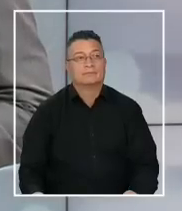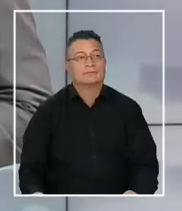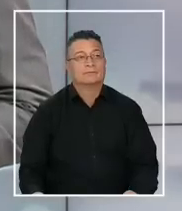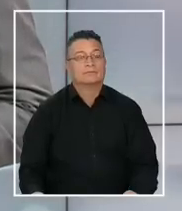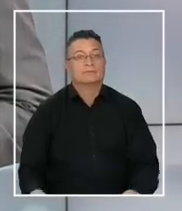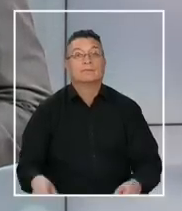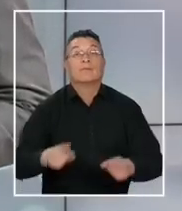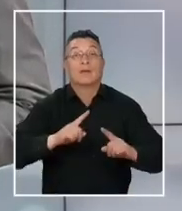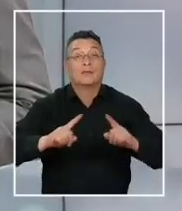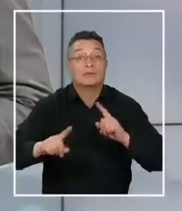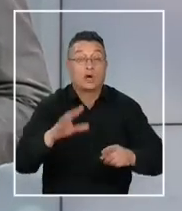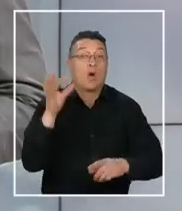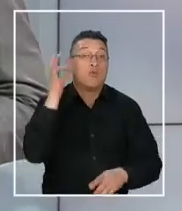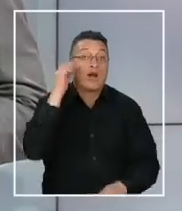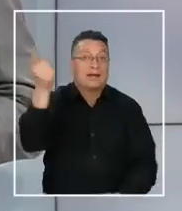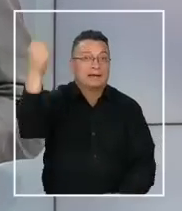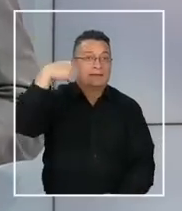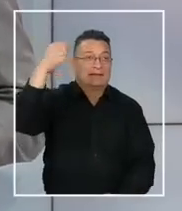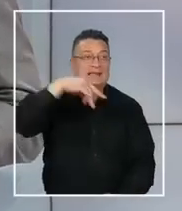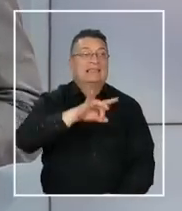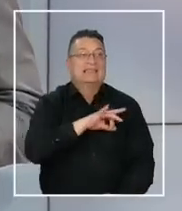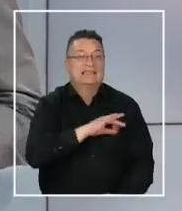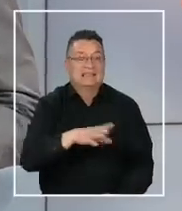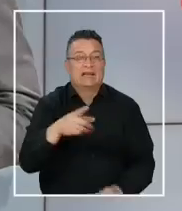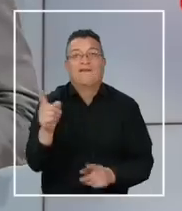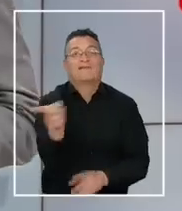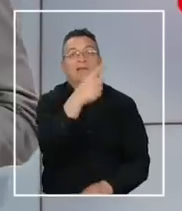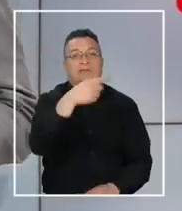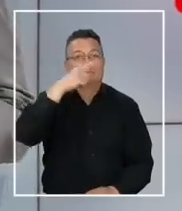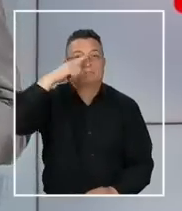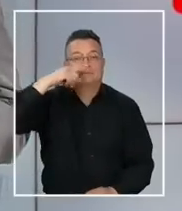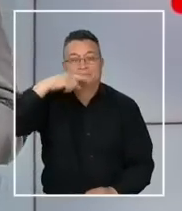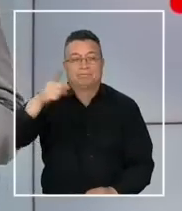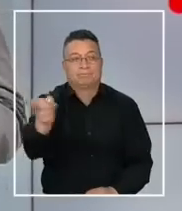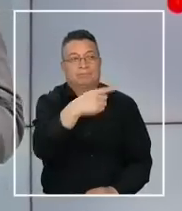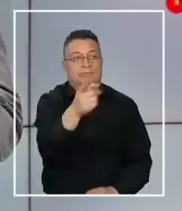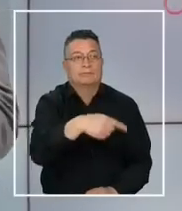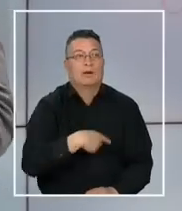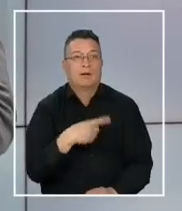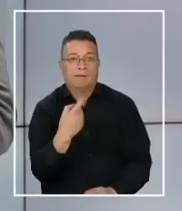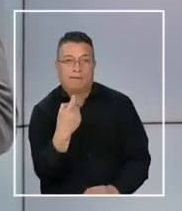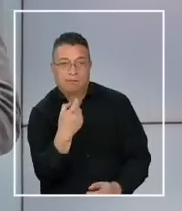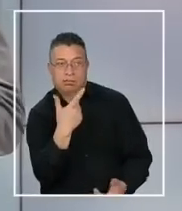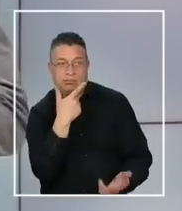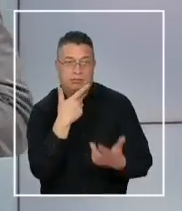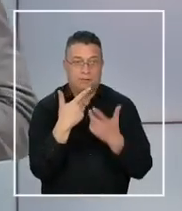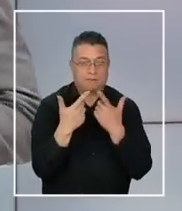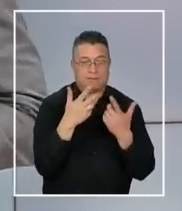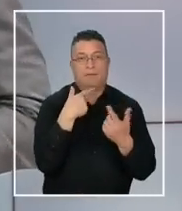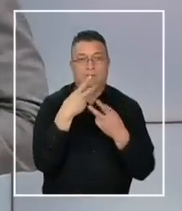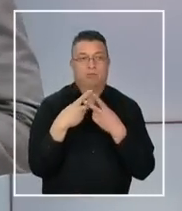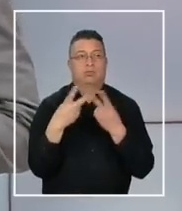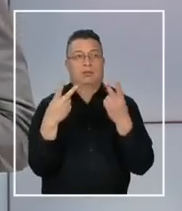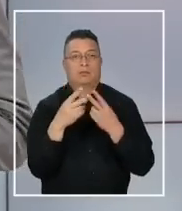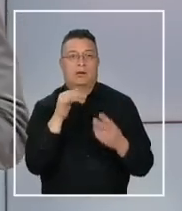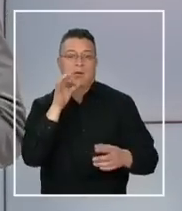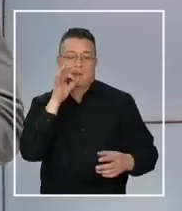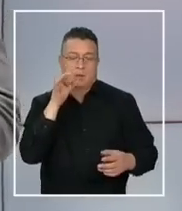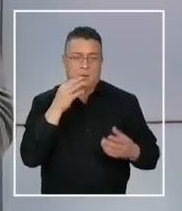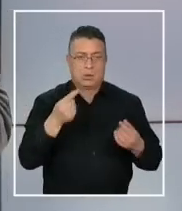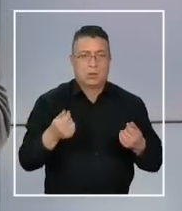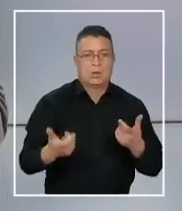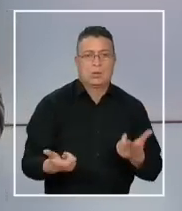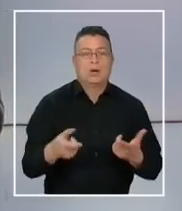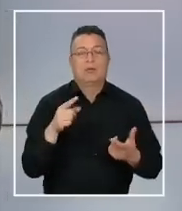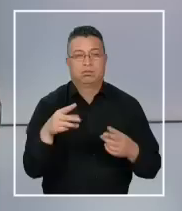Coordinaba la llegada de mujeres a Chile para ser explotadas sexualmente. Mostraba armas y ostentaba lujos en diversas publicaciones en redes sociales.